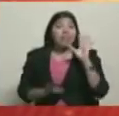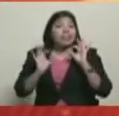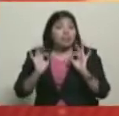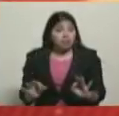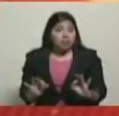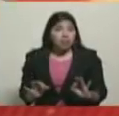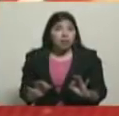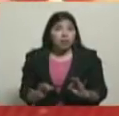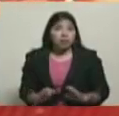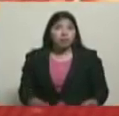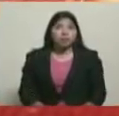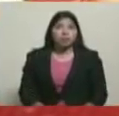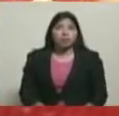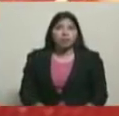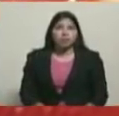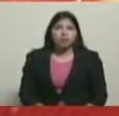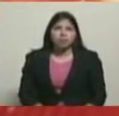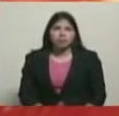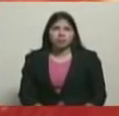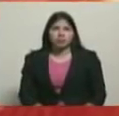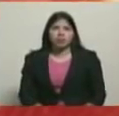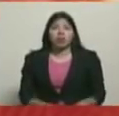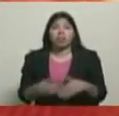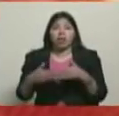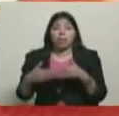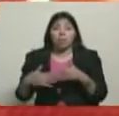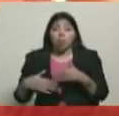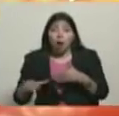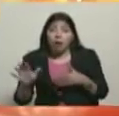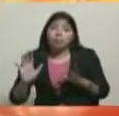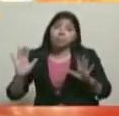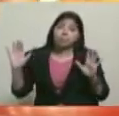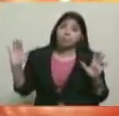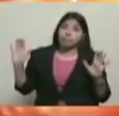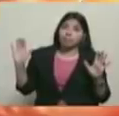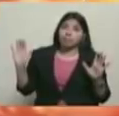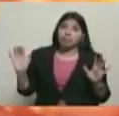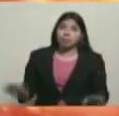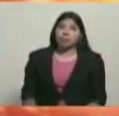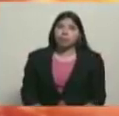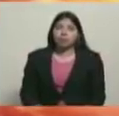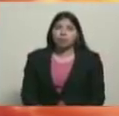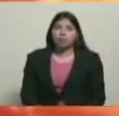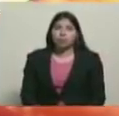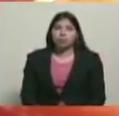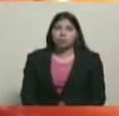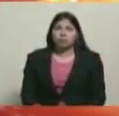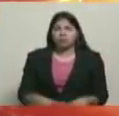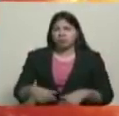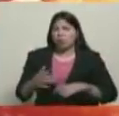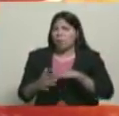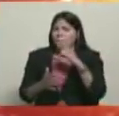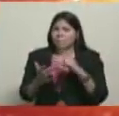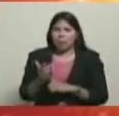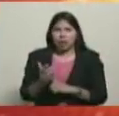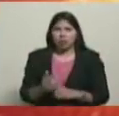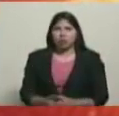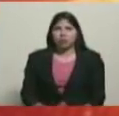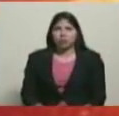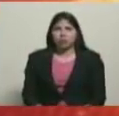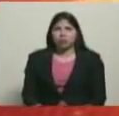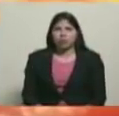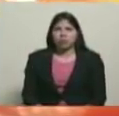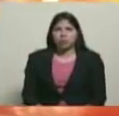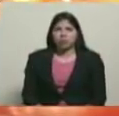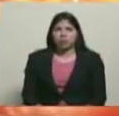Sepan lo que están haciendo, digo, de las consecuencias de lo que están haciendo. Nosotros lo asumimos plenamente aquí en esta lucha, en